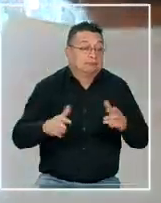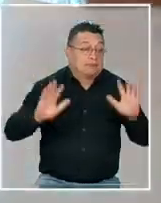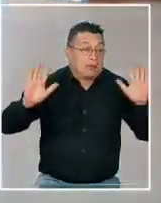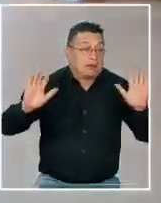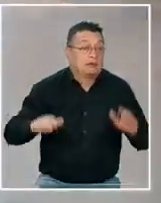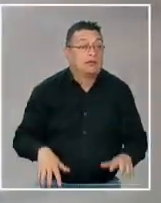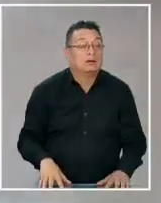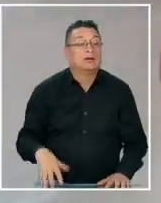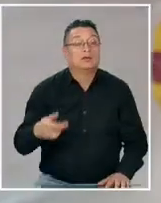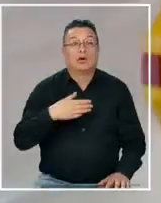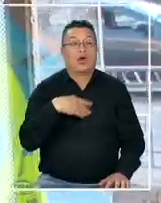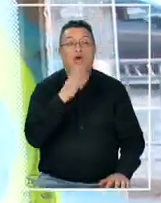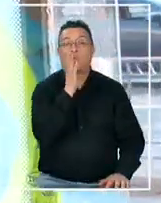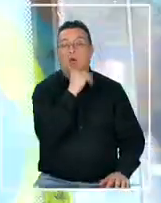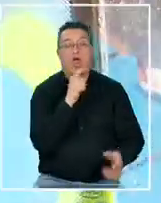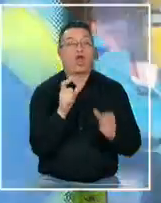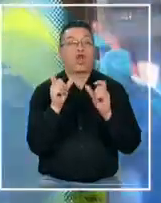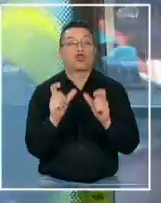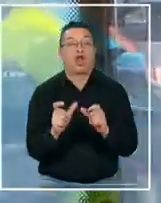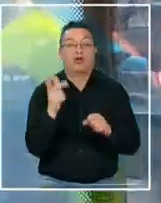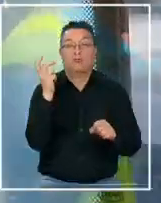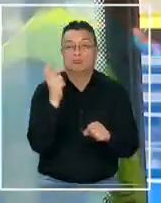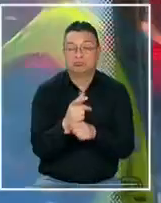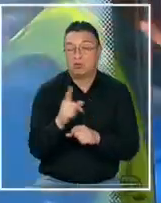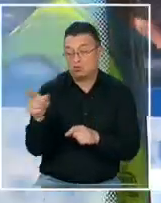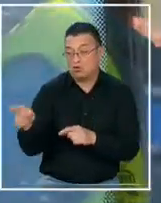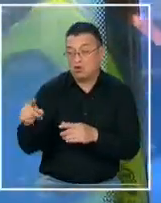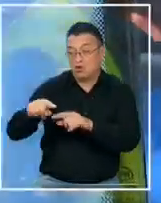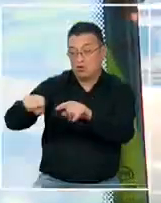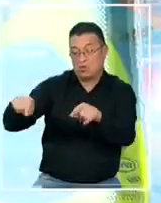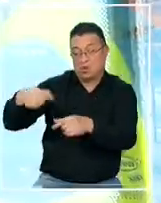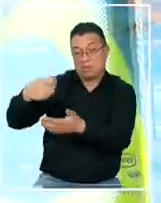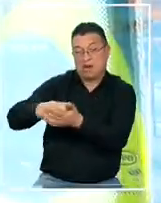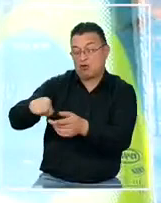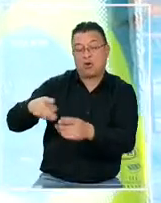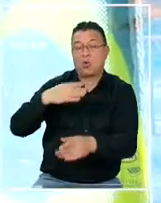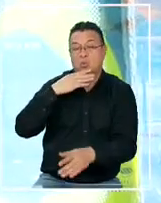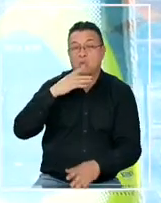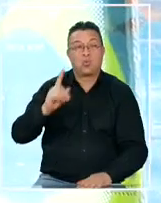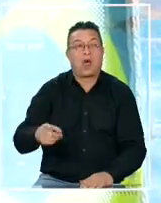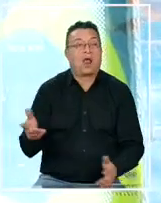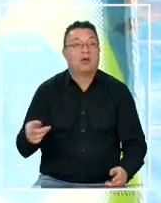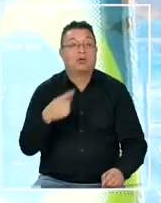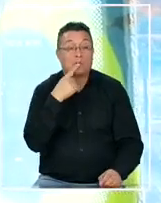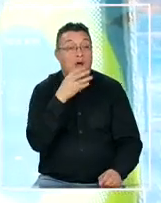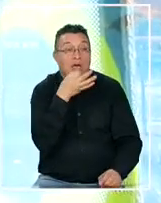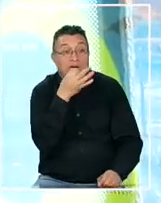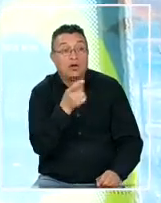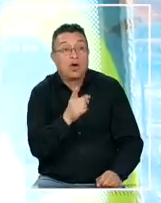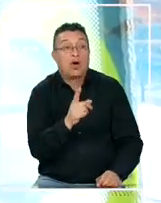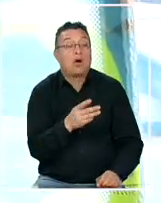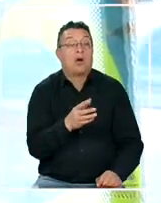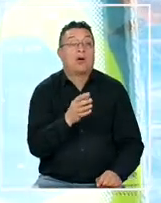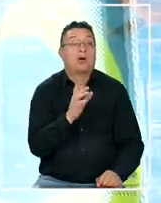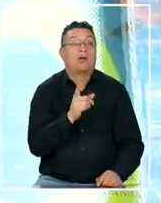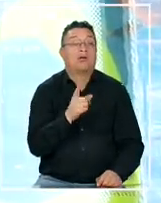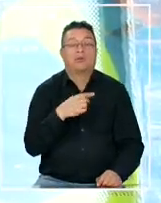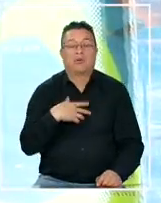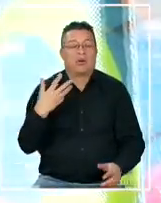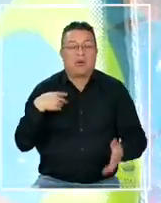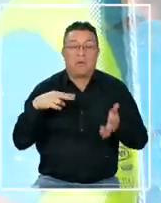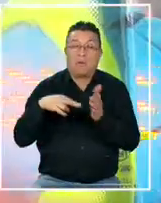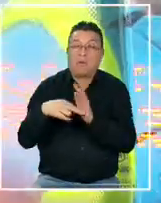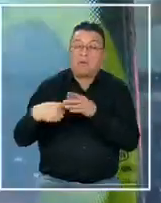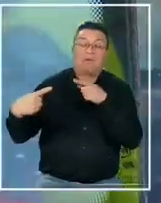a salta no hay un control ni en la zona paga de repente ¿qué te dice la gente o tú no hablas con ellos? no que prefiero no me hago más la